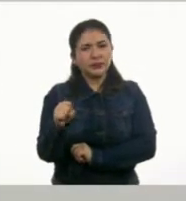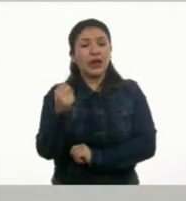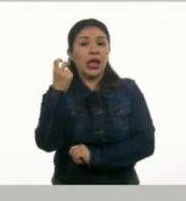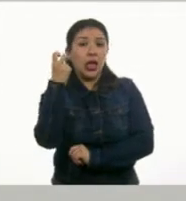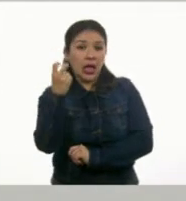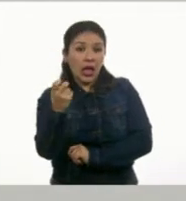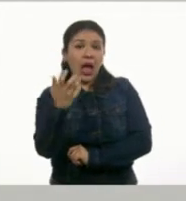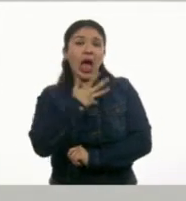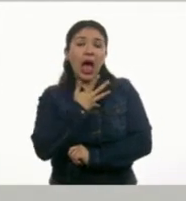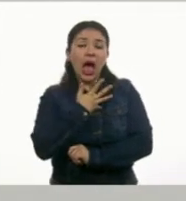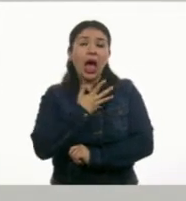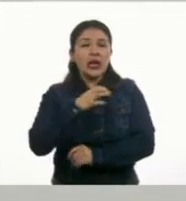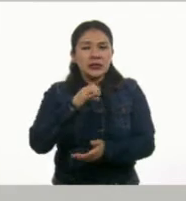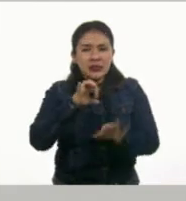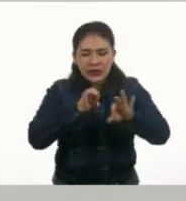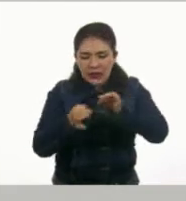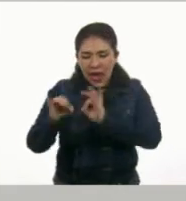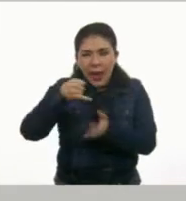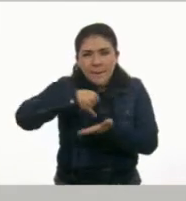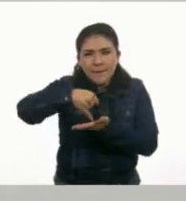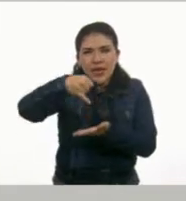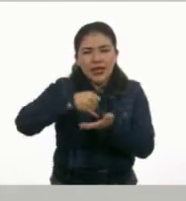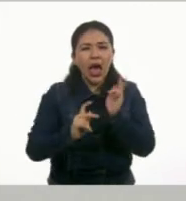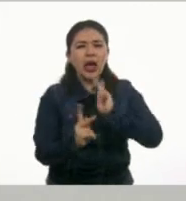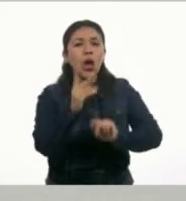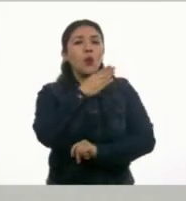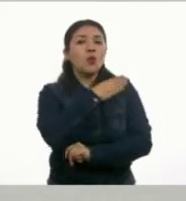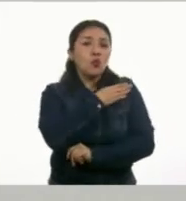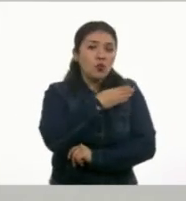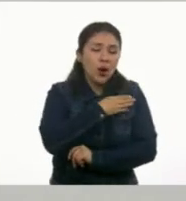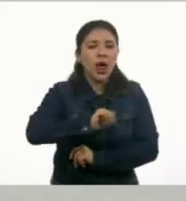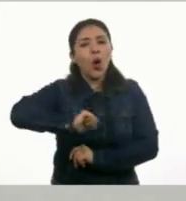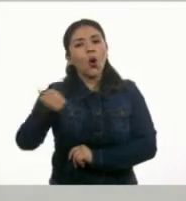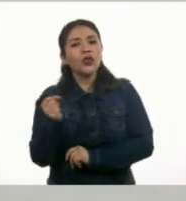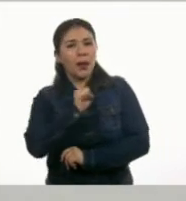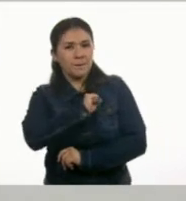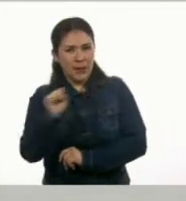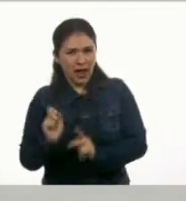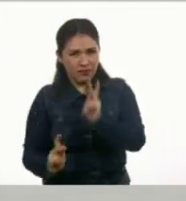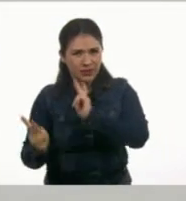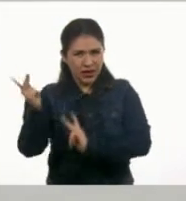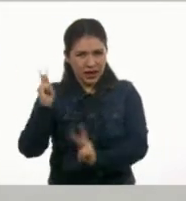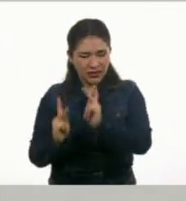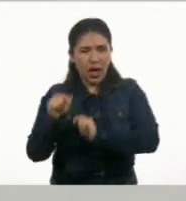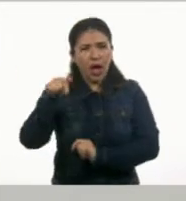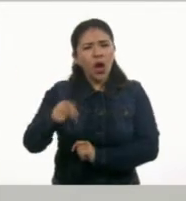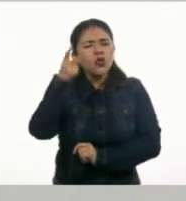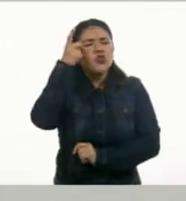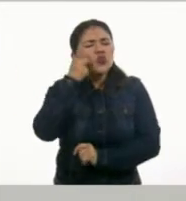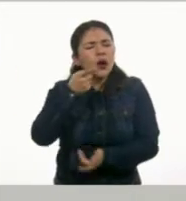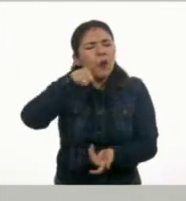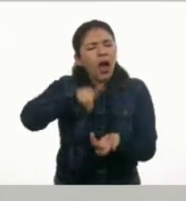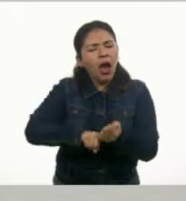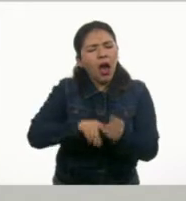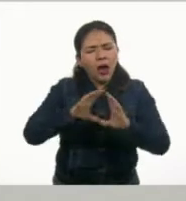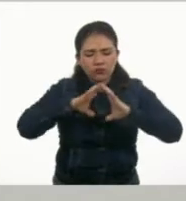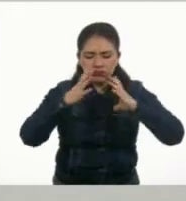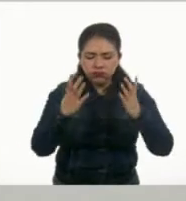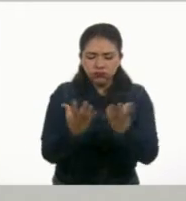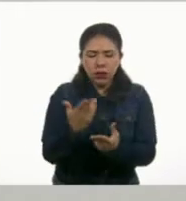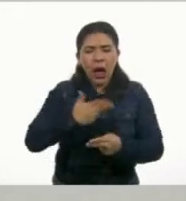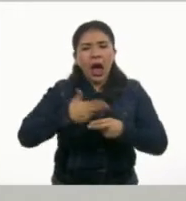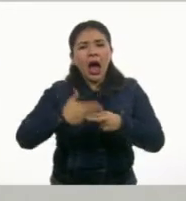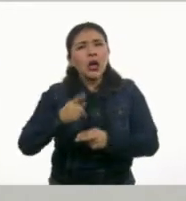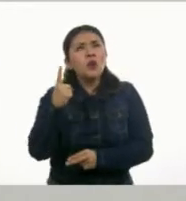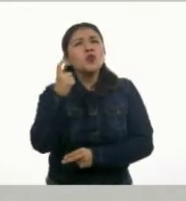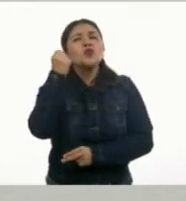Consecuentemente, había semillas de hierbas buenas y semillas de hierbas malas. Luego dice, duermen en el secreto de la tierra hasta que se le ocurre a